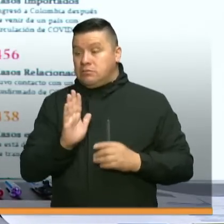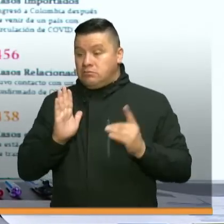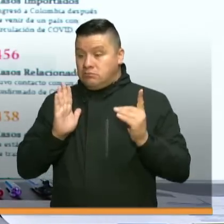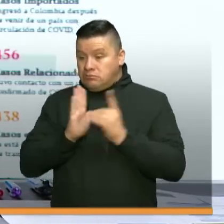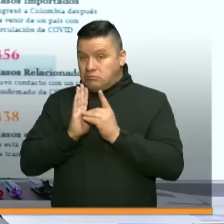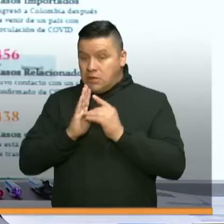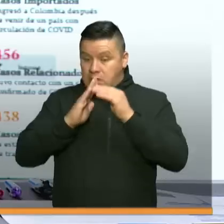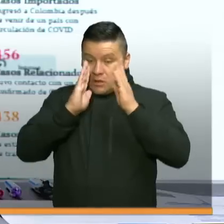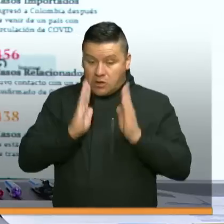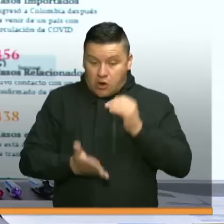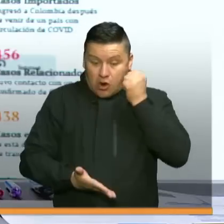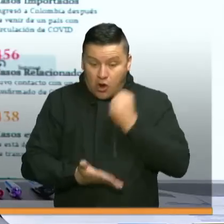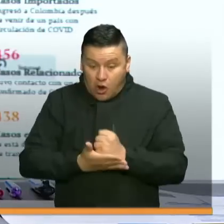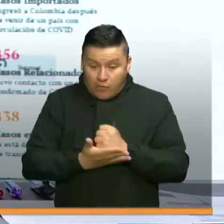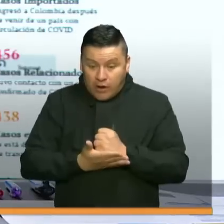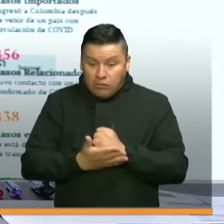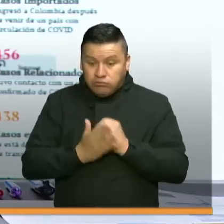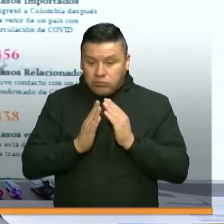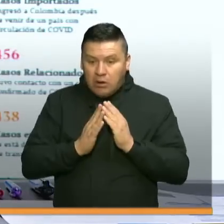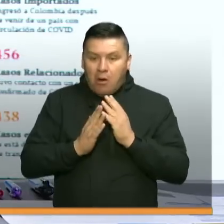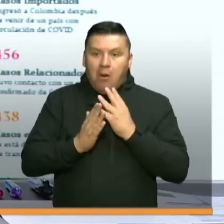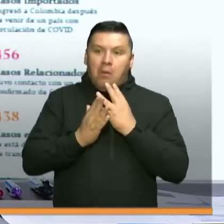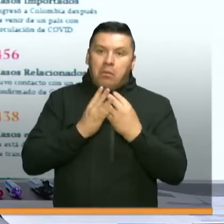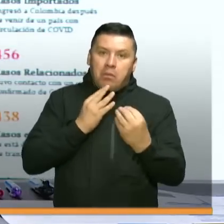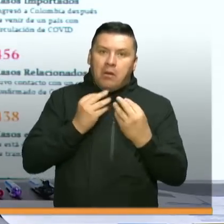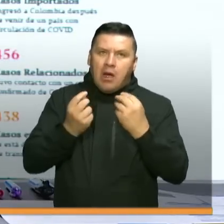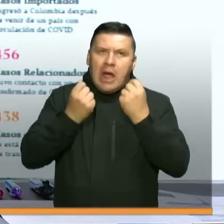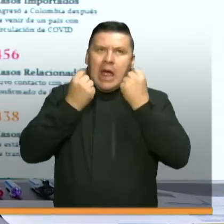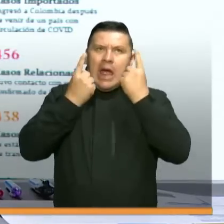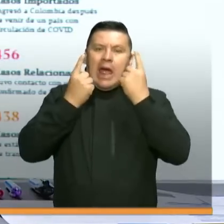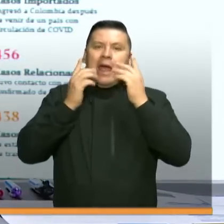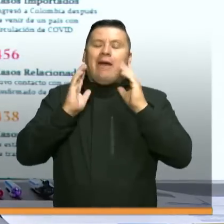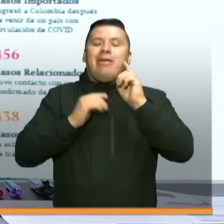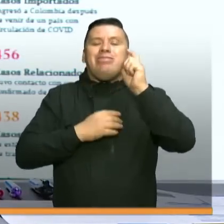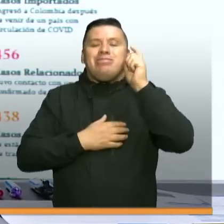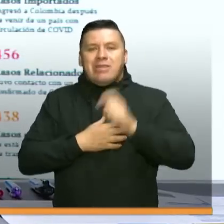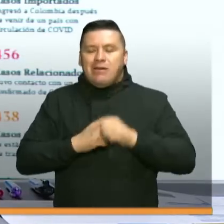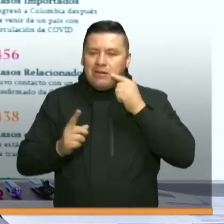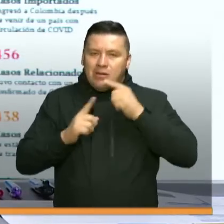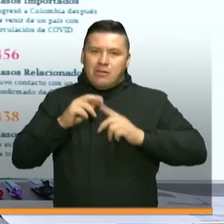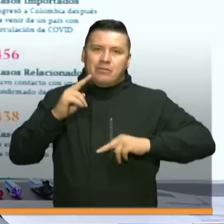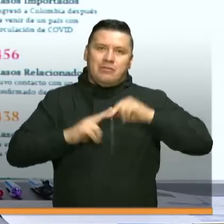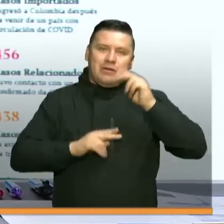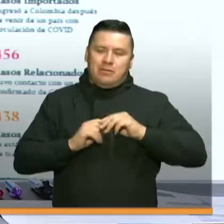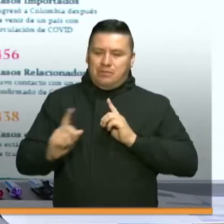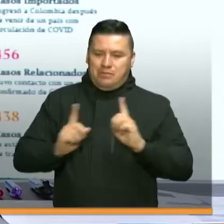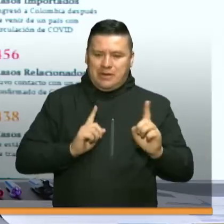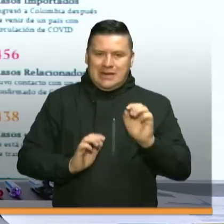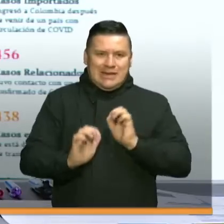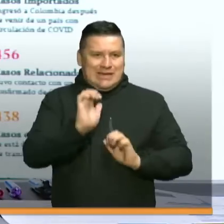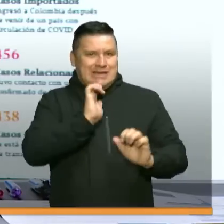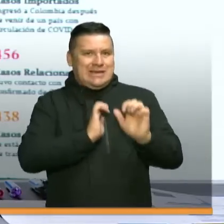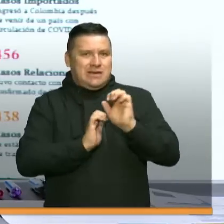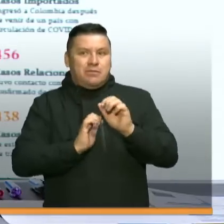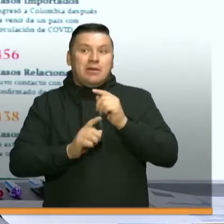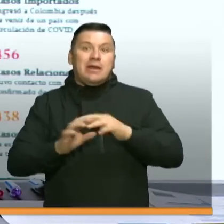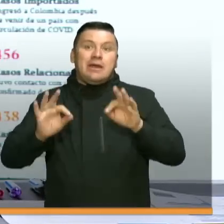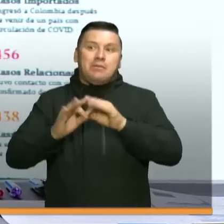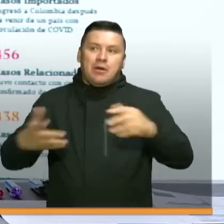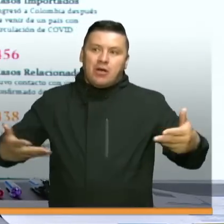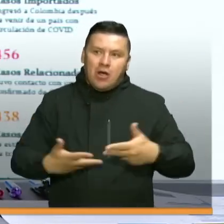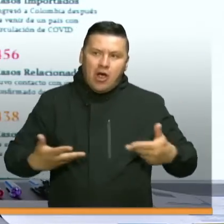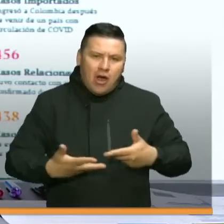aislamiento preventivo obligatorio total, podamos también entender que se debe construir un aislamiento preventivo colaborativo e